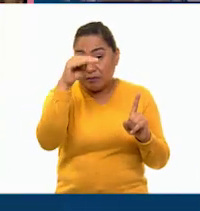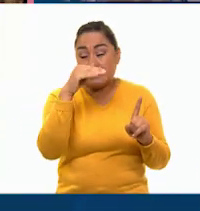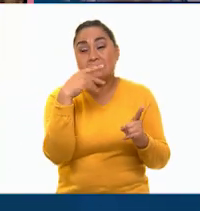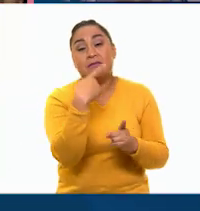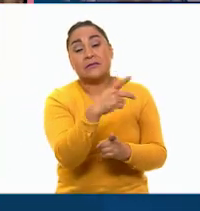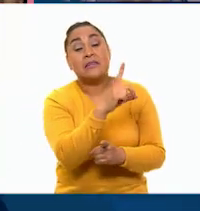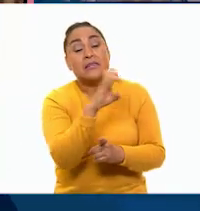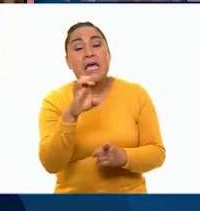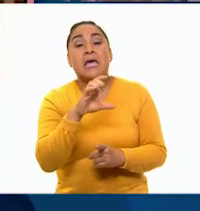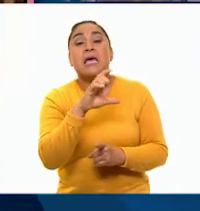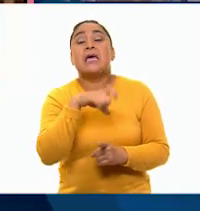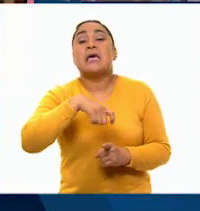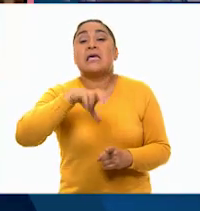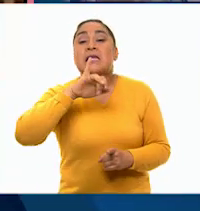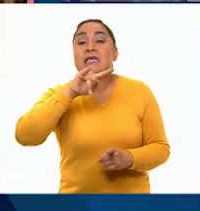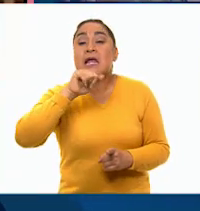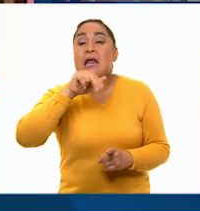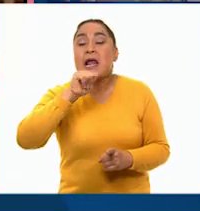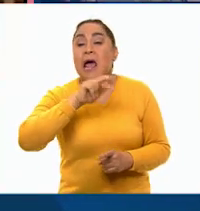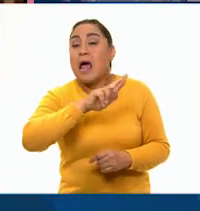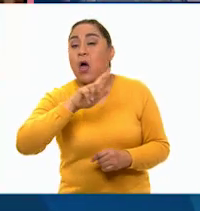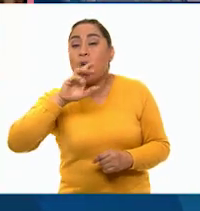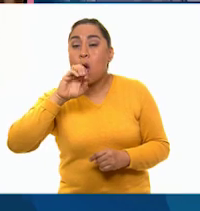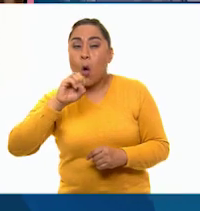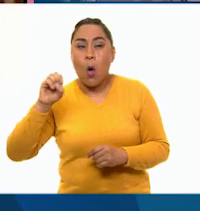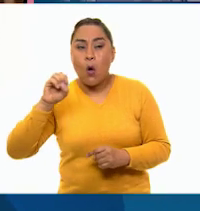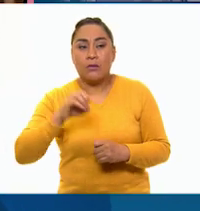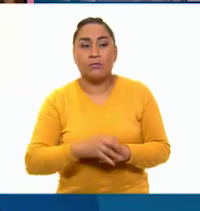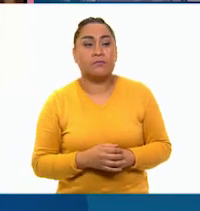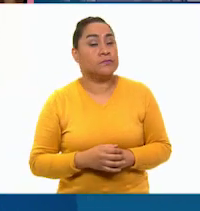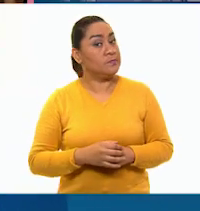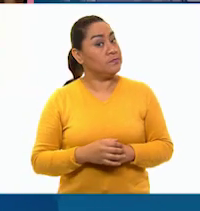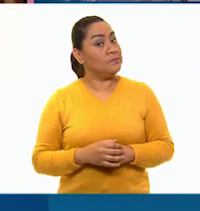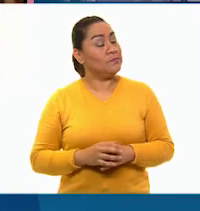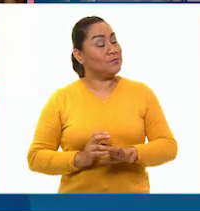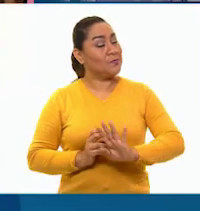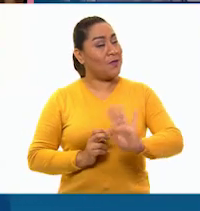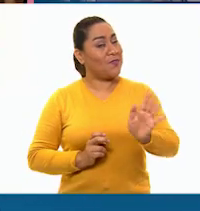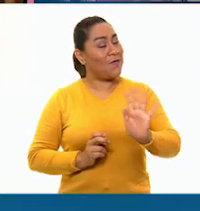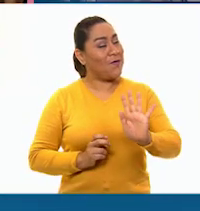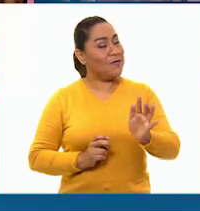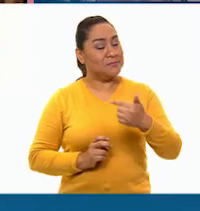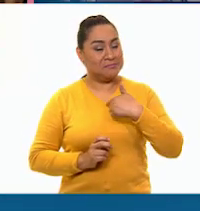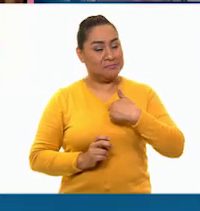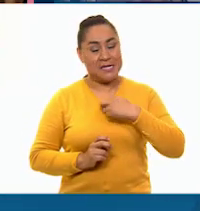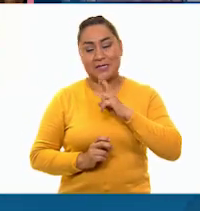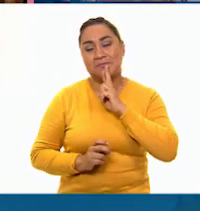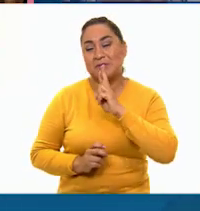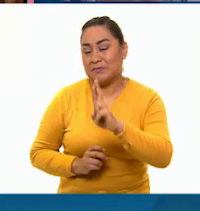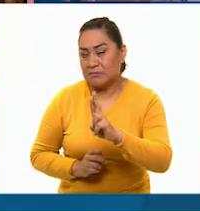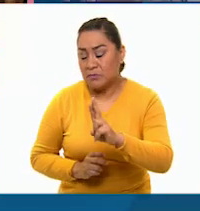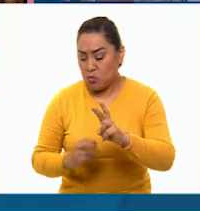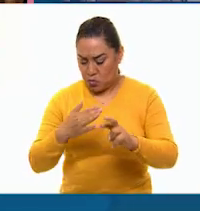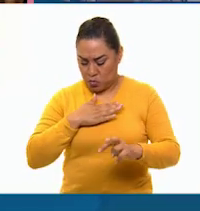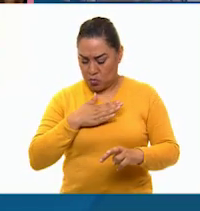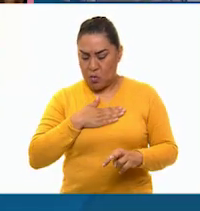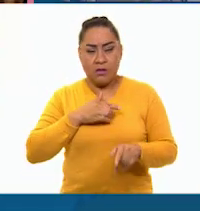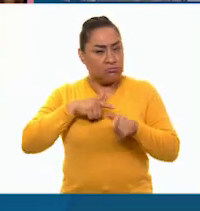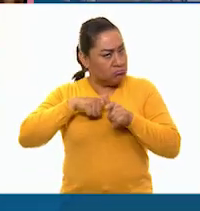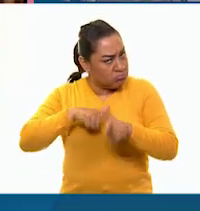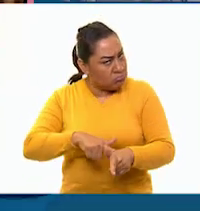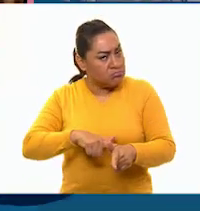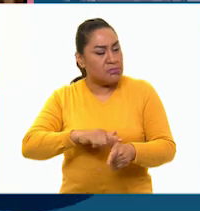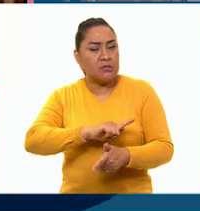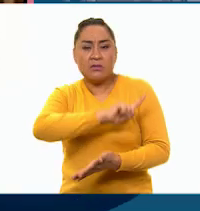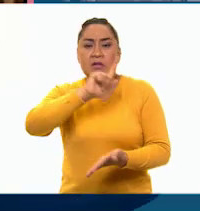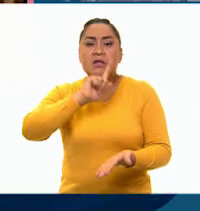Quintana Roo. ¡De ninguna manera! Le contesté yo. Yo siempre voy